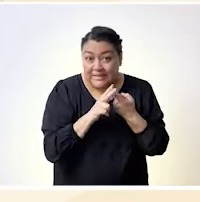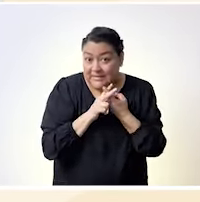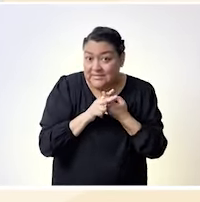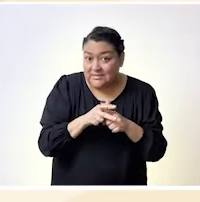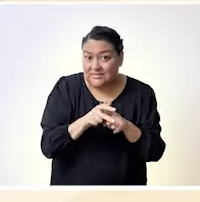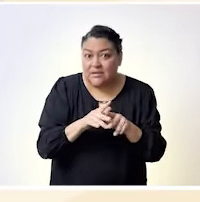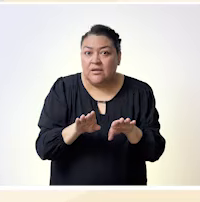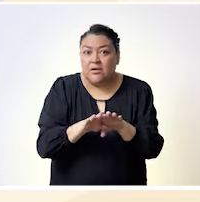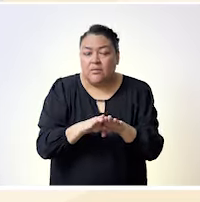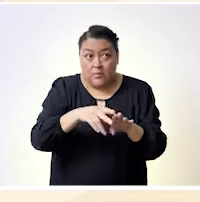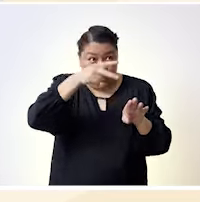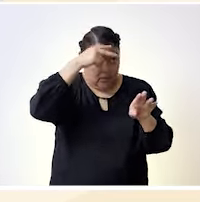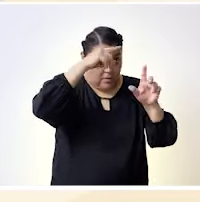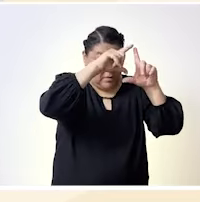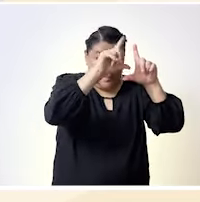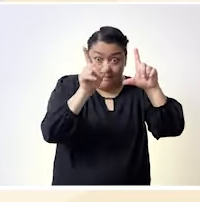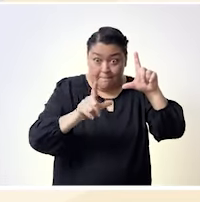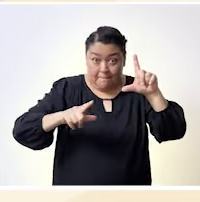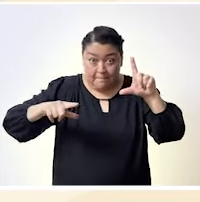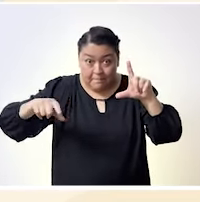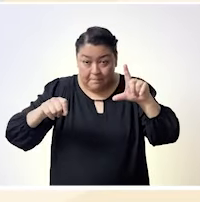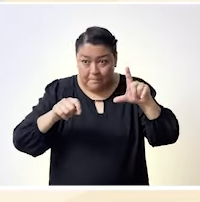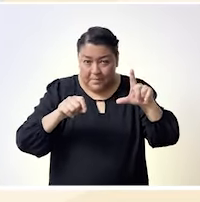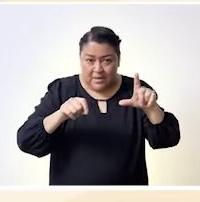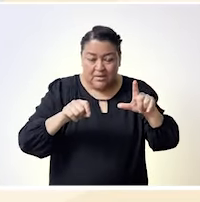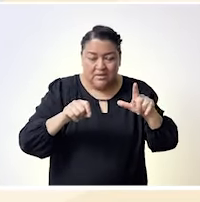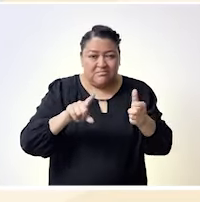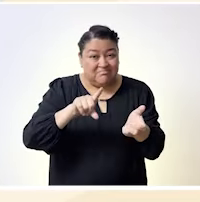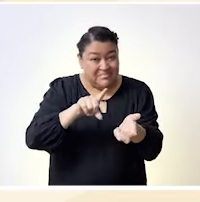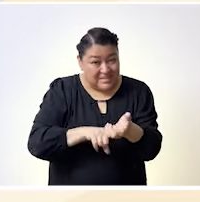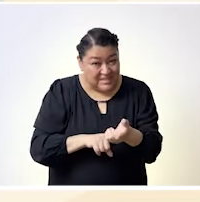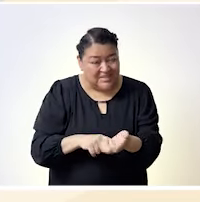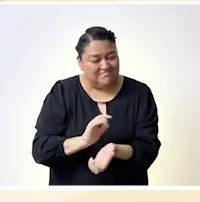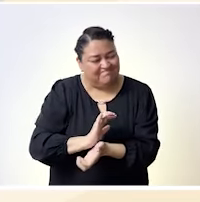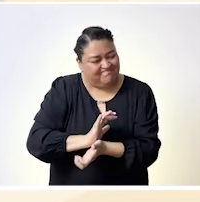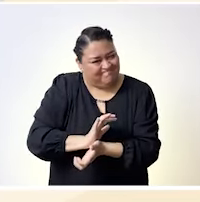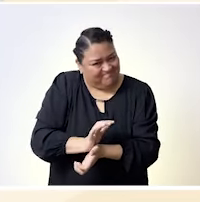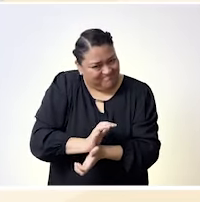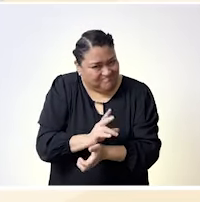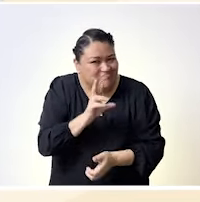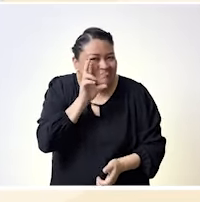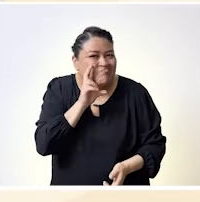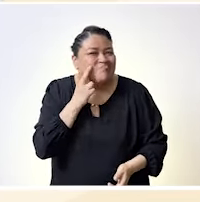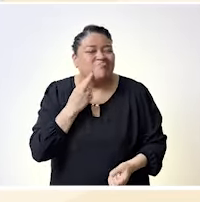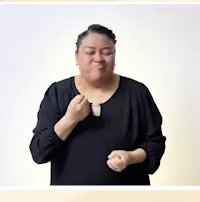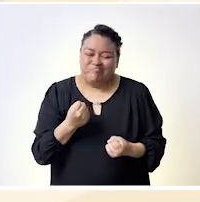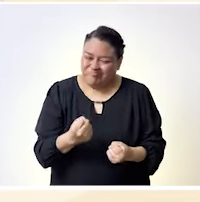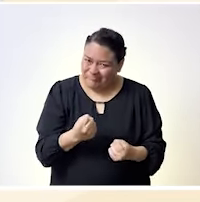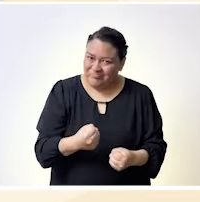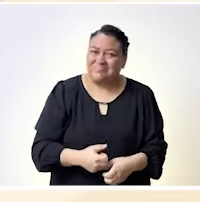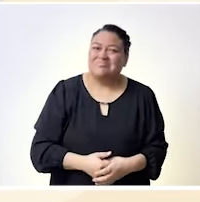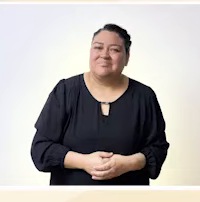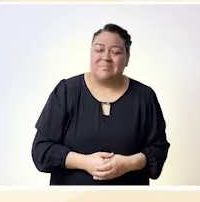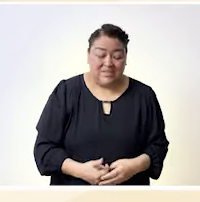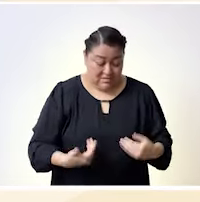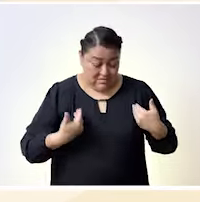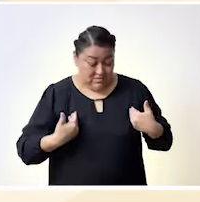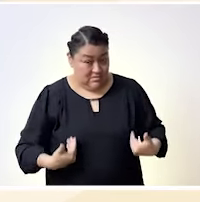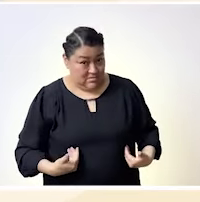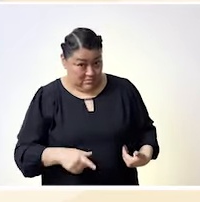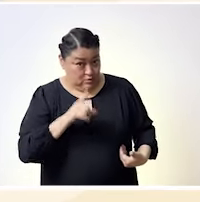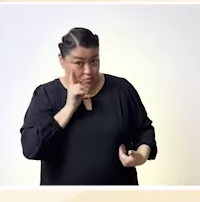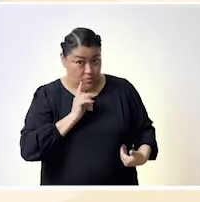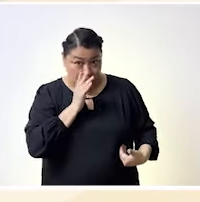blanco, europeo, tal. Entonces, esta dificultad del reconocimiento de que, en primera instancia, fundamental, que las mujeres,